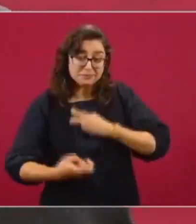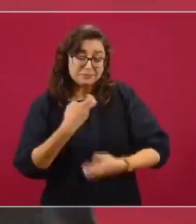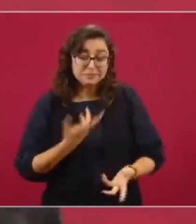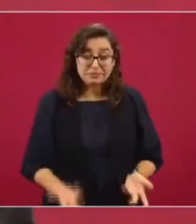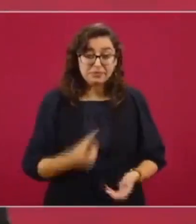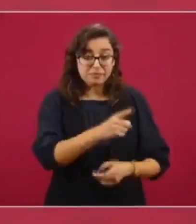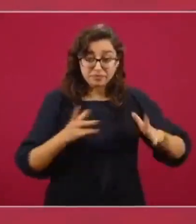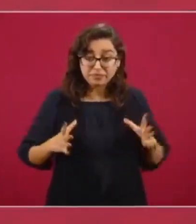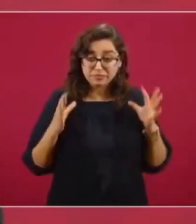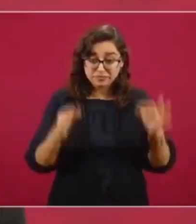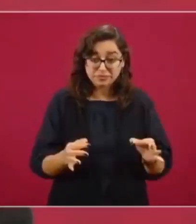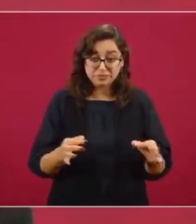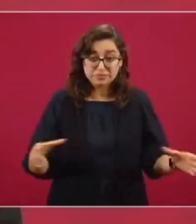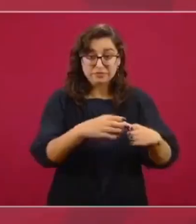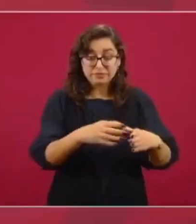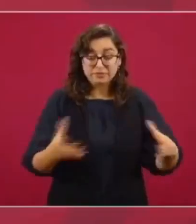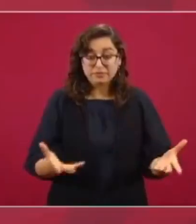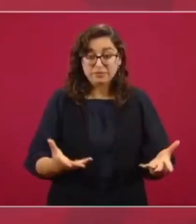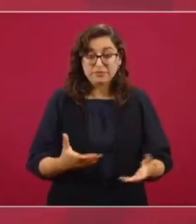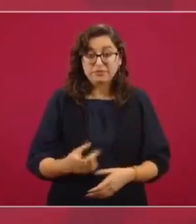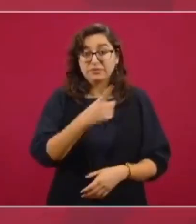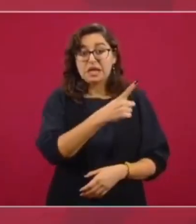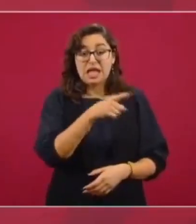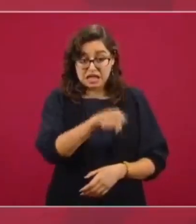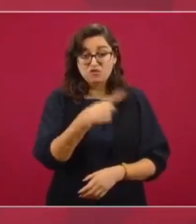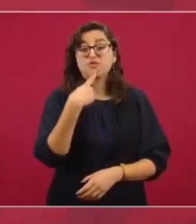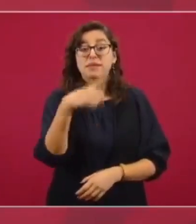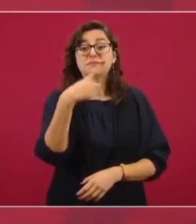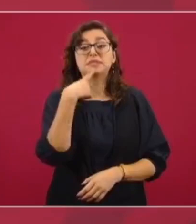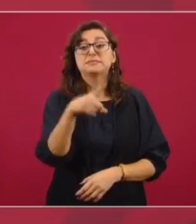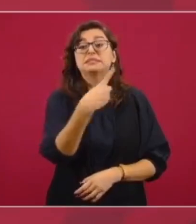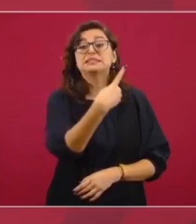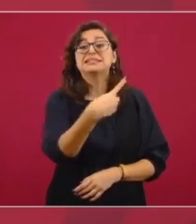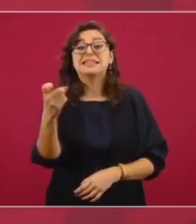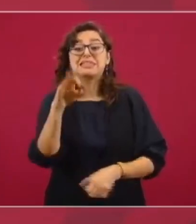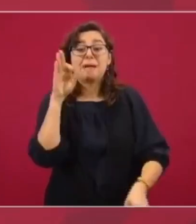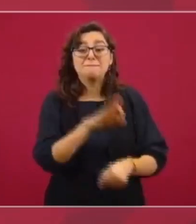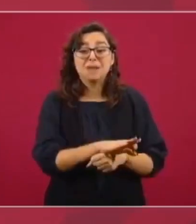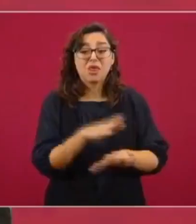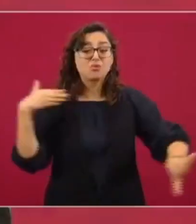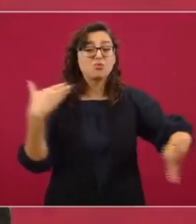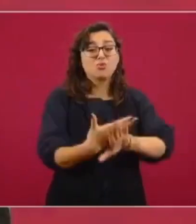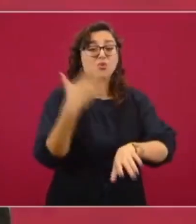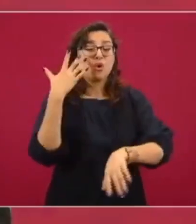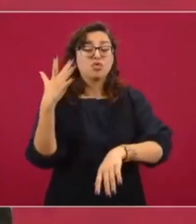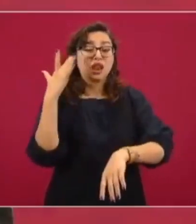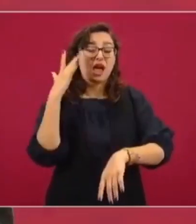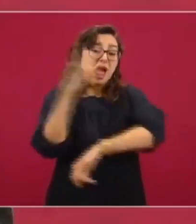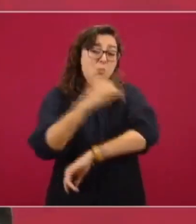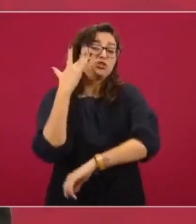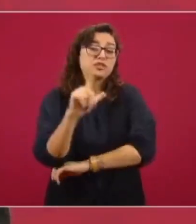que presentó más de 100 amparos en contra del aeropuerto de Santa Lucía.